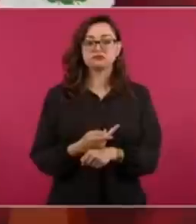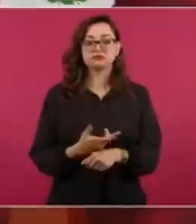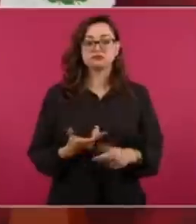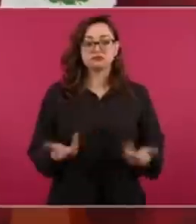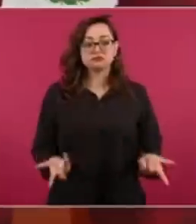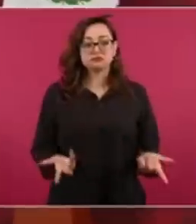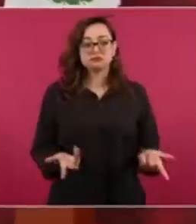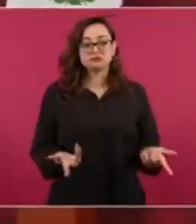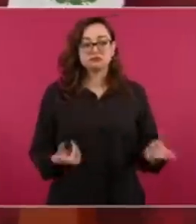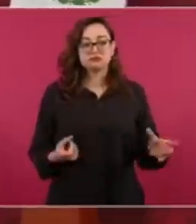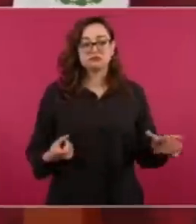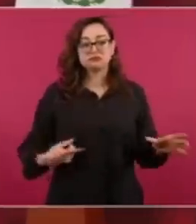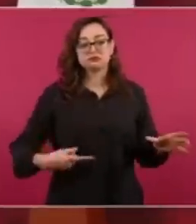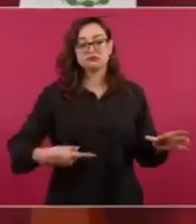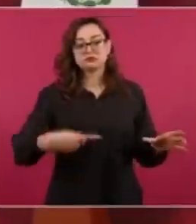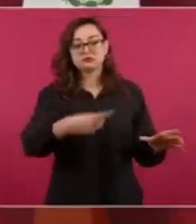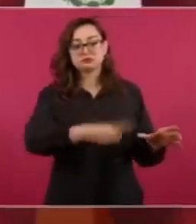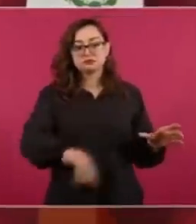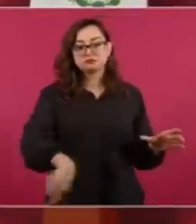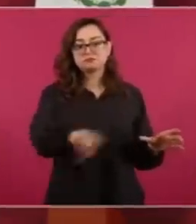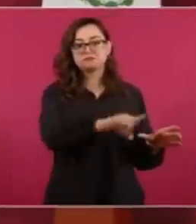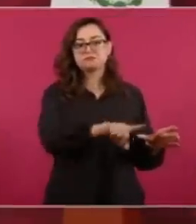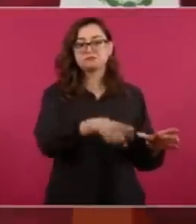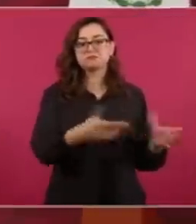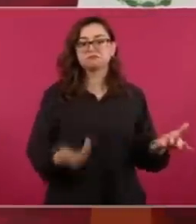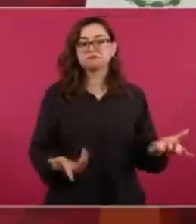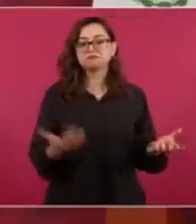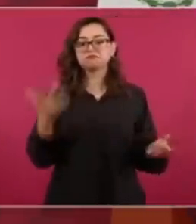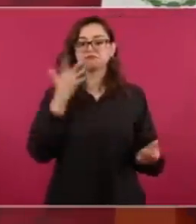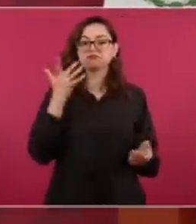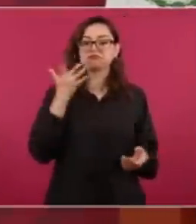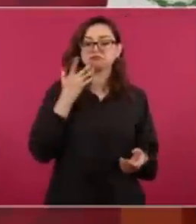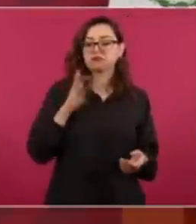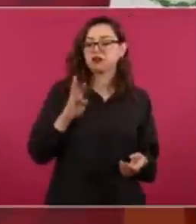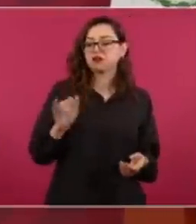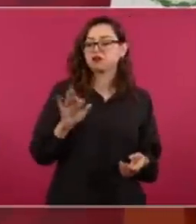que se formaron durante el periodo neoliberal.